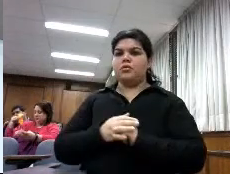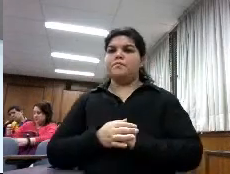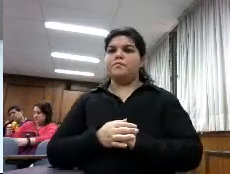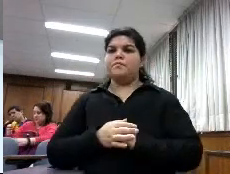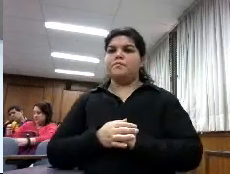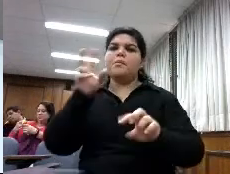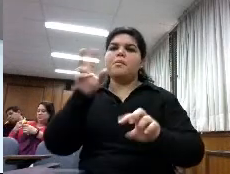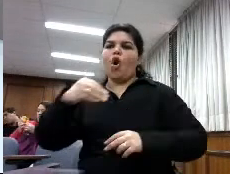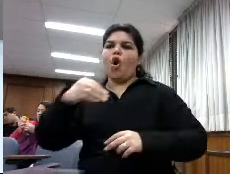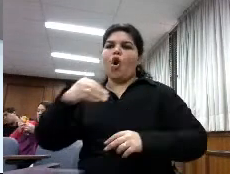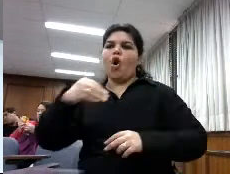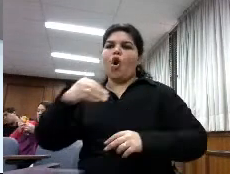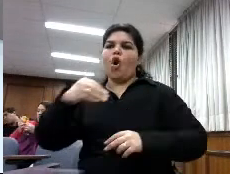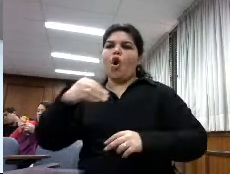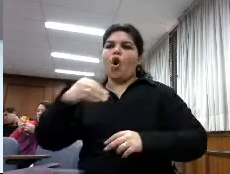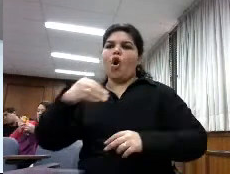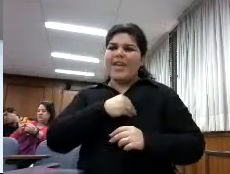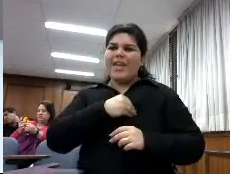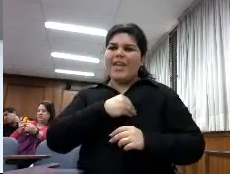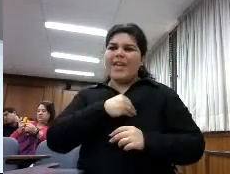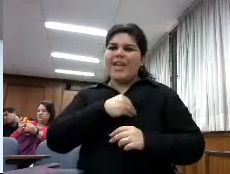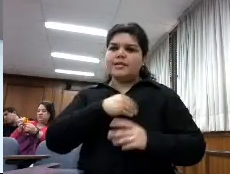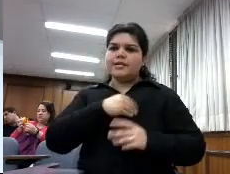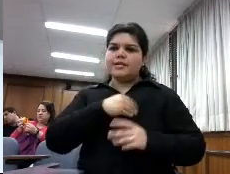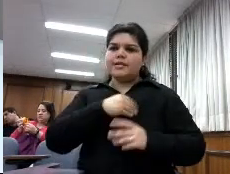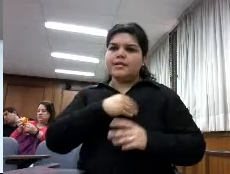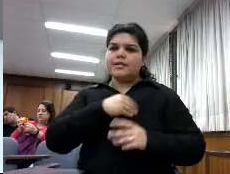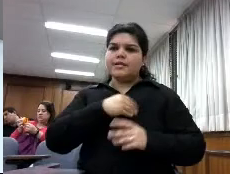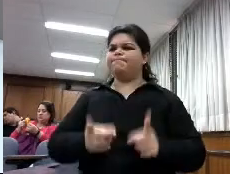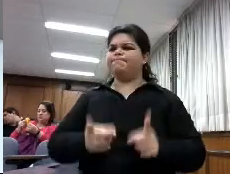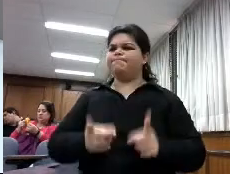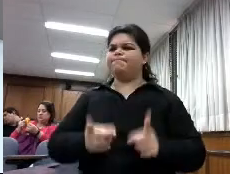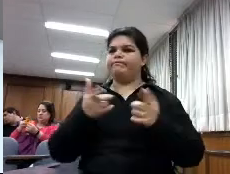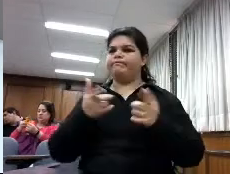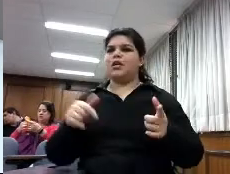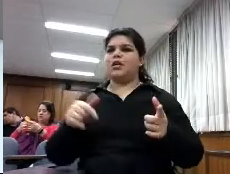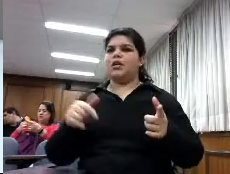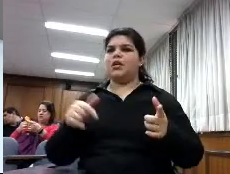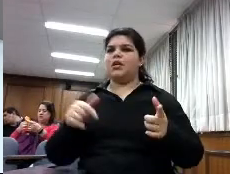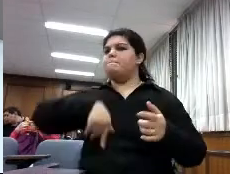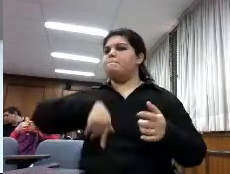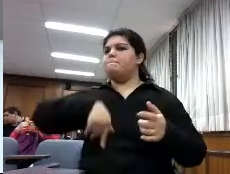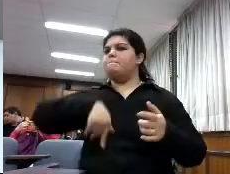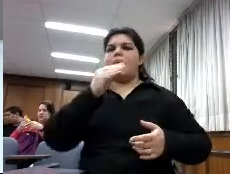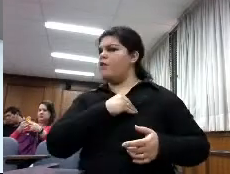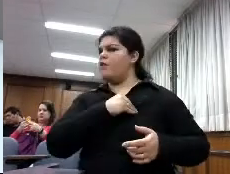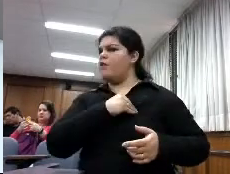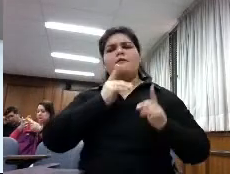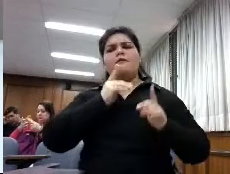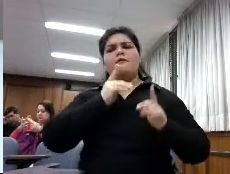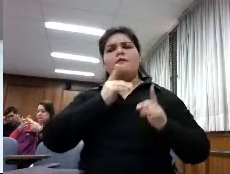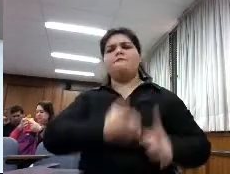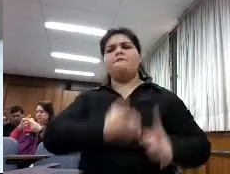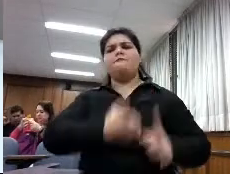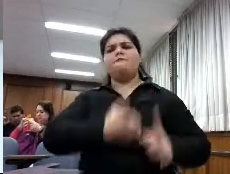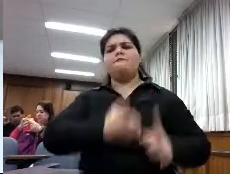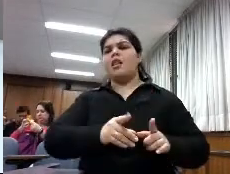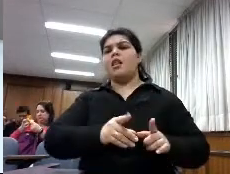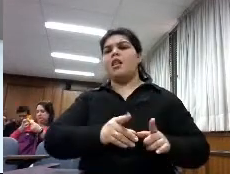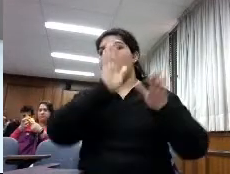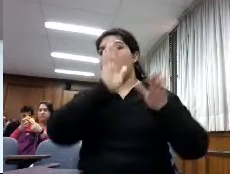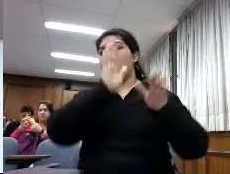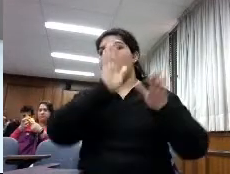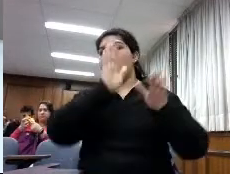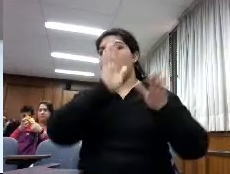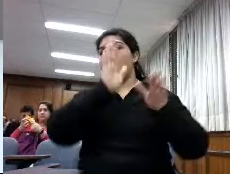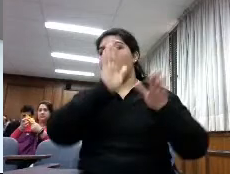consideraban que las fuentes más fiables eran los libros impresos seguido de los libros electrónicos o sea sus preferencias